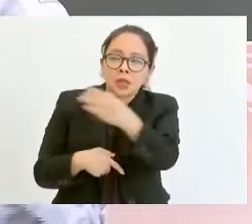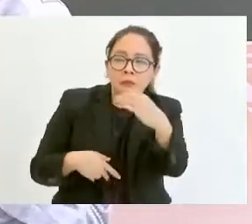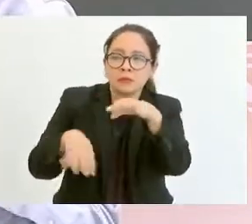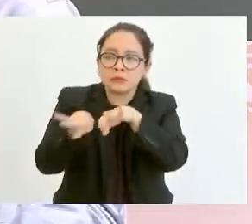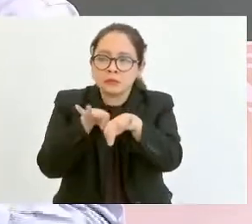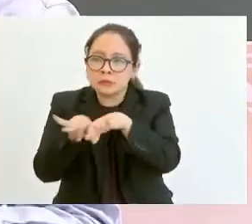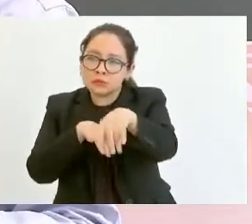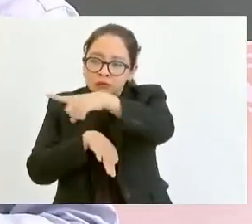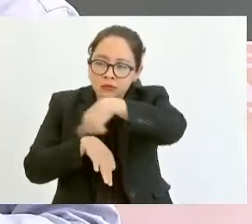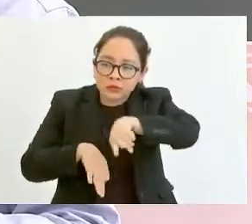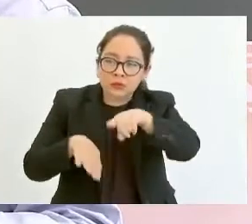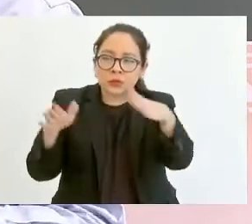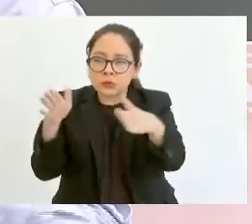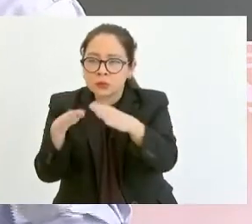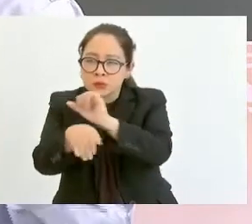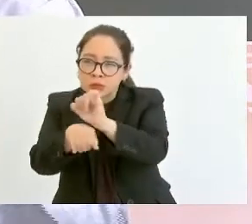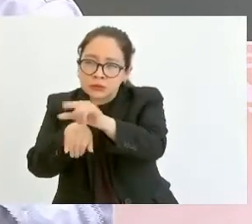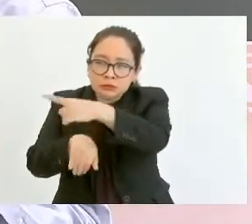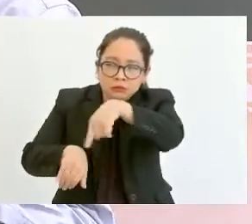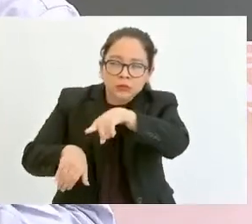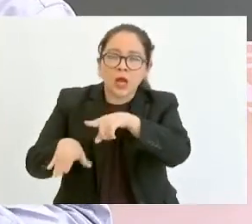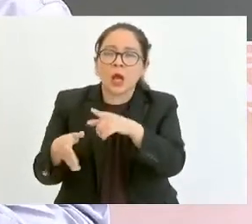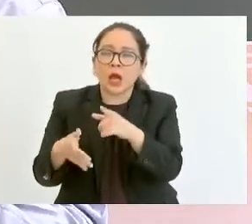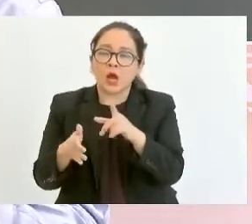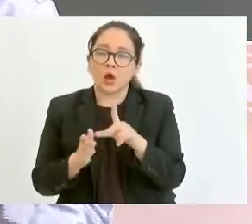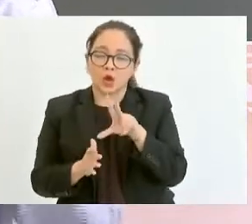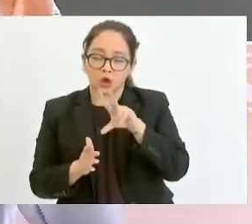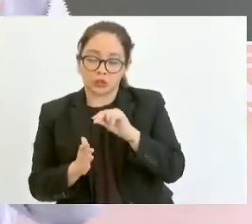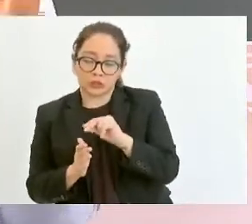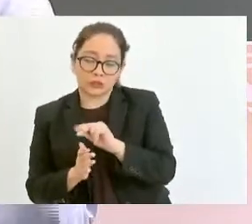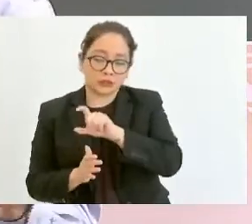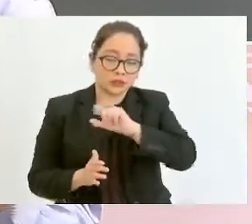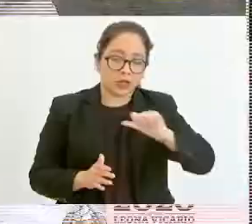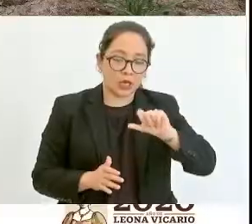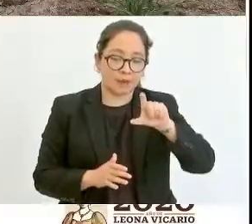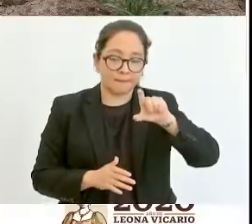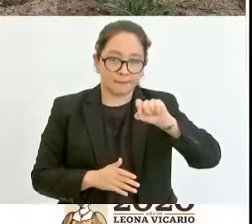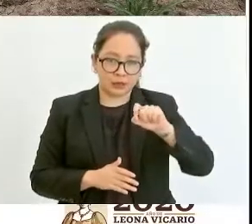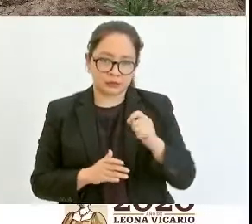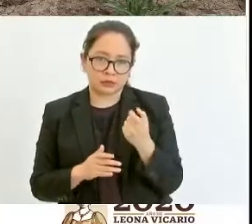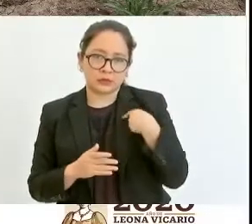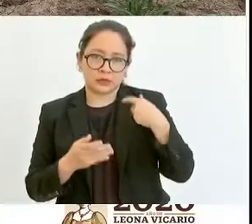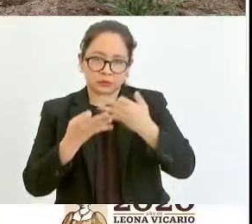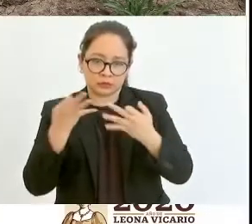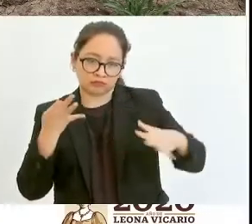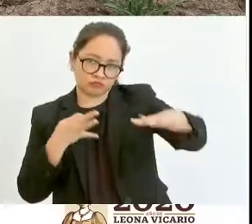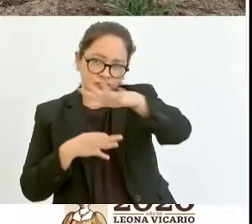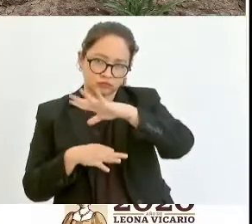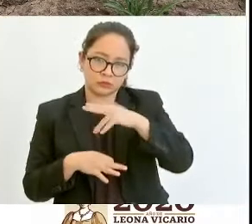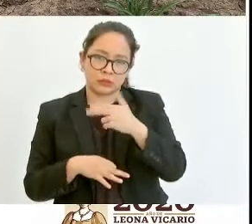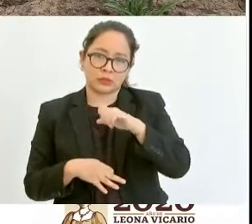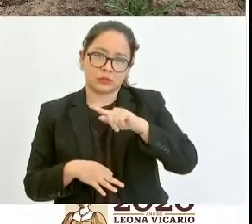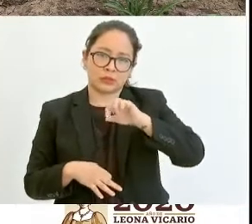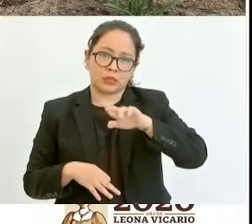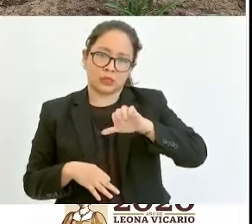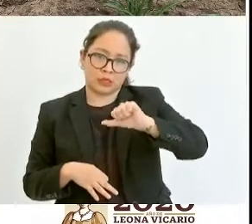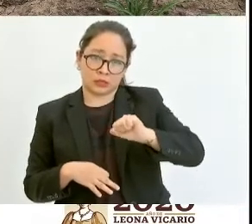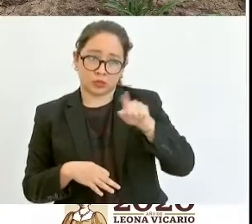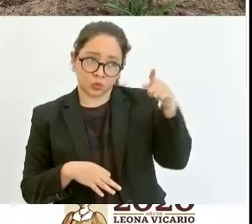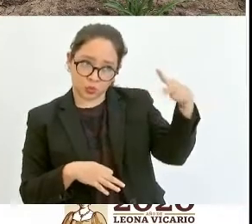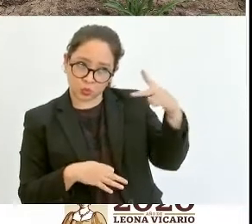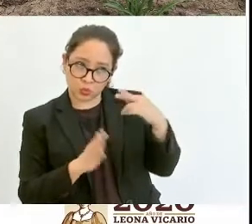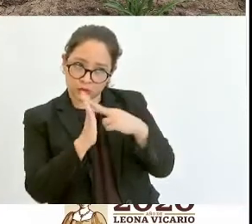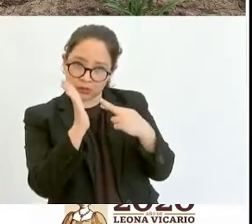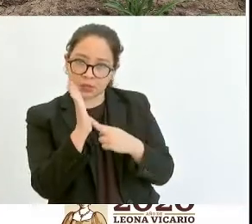Se redujo el tope de apoyos de 80 a 20 hectáreas bajo el principio de que por el bien de todos, primero los pobres.